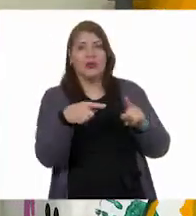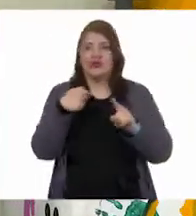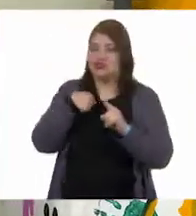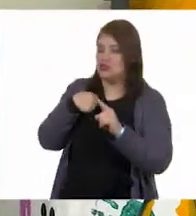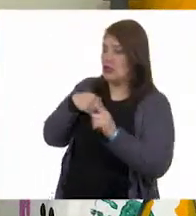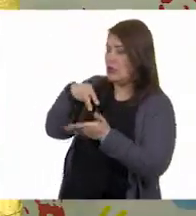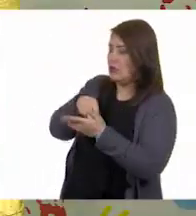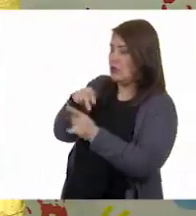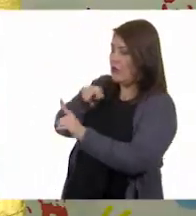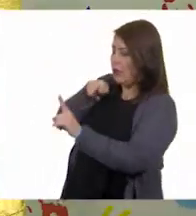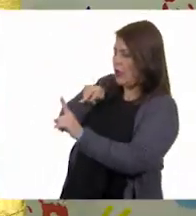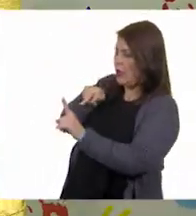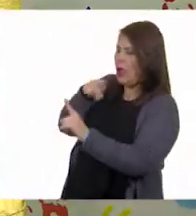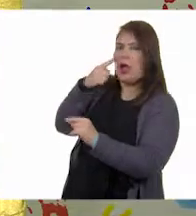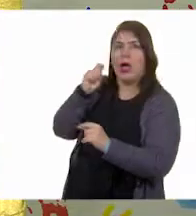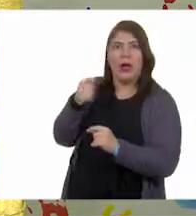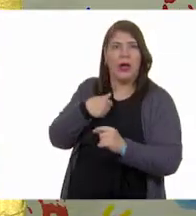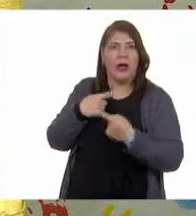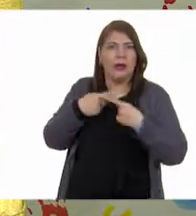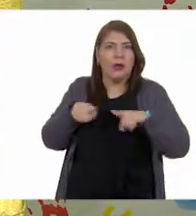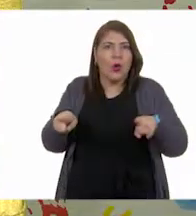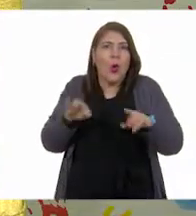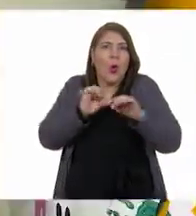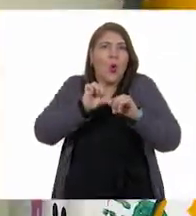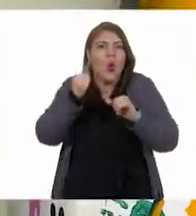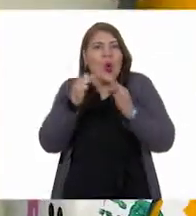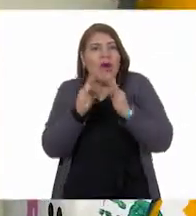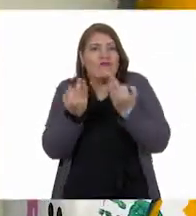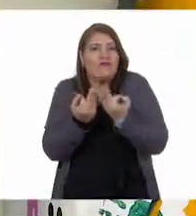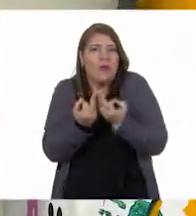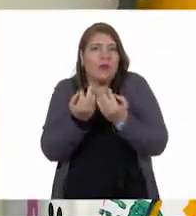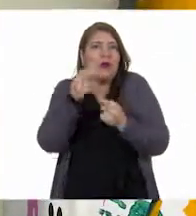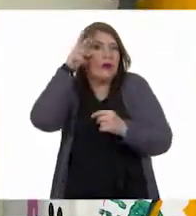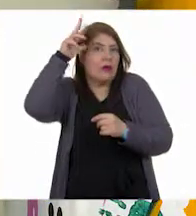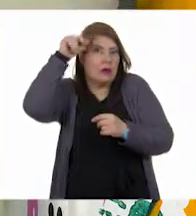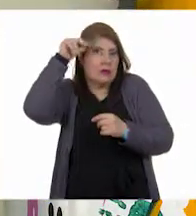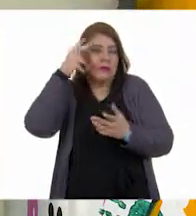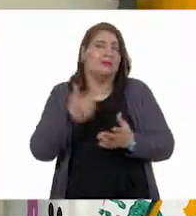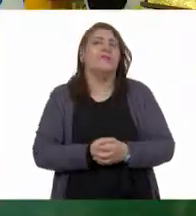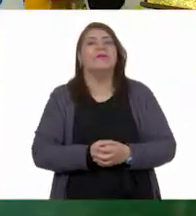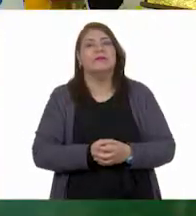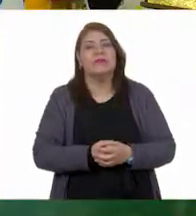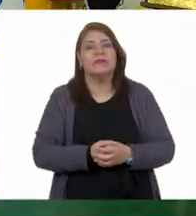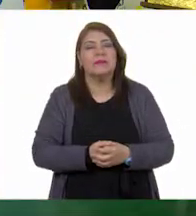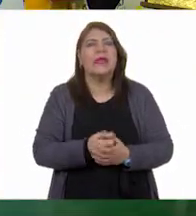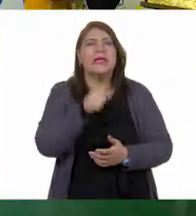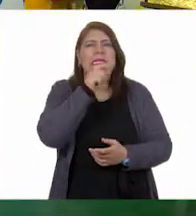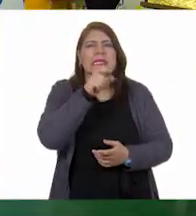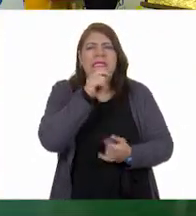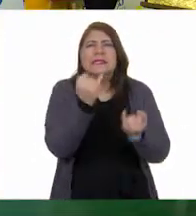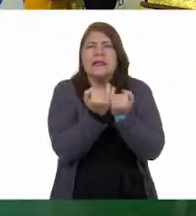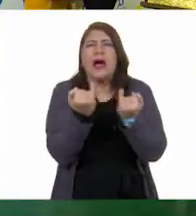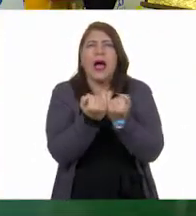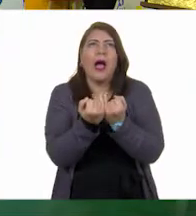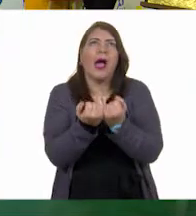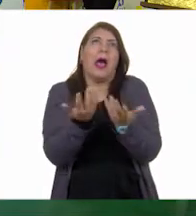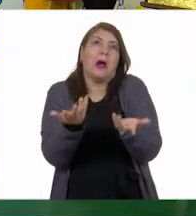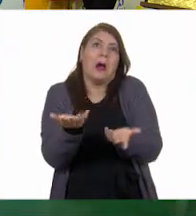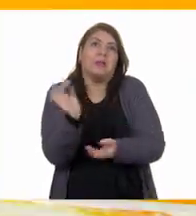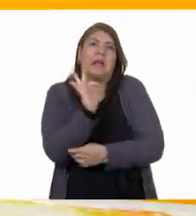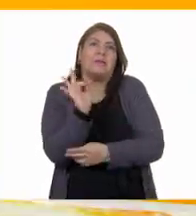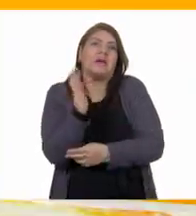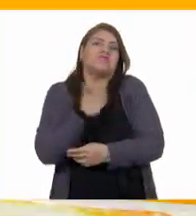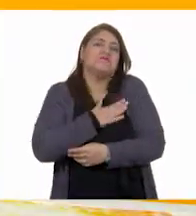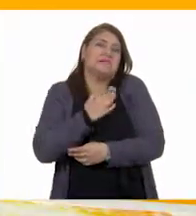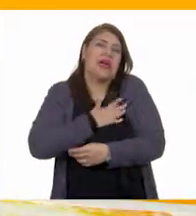parado de este lado, distingo esa otra imagen, en la imagen del conejo, en mi caso. Sí, y también puede ser que a mí me